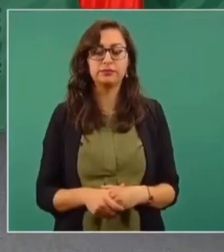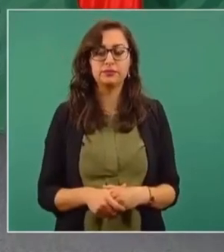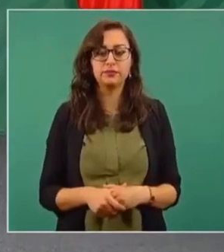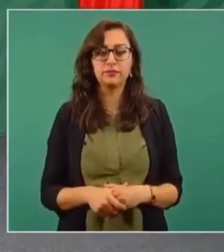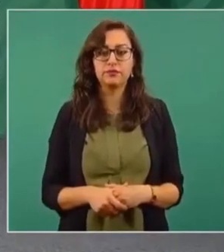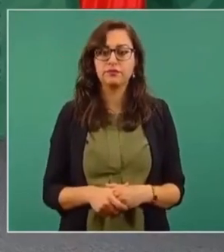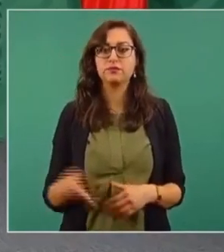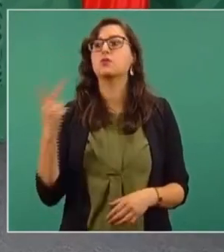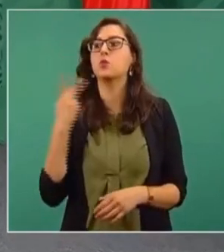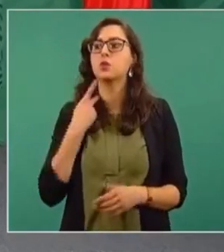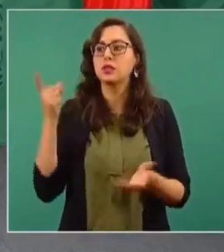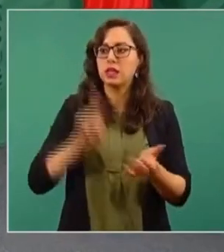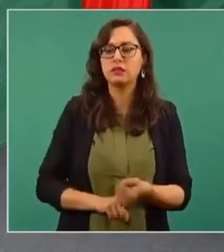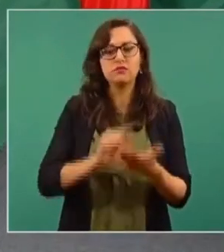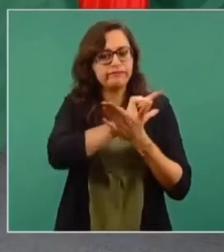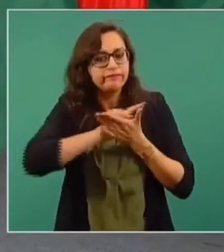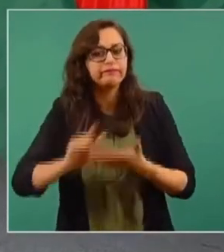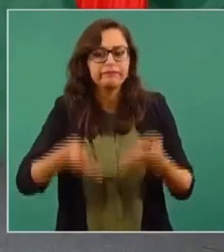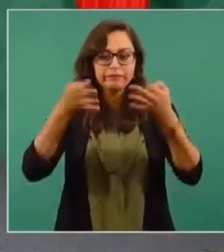purificar la vida pública.